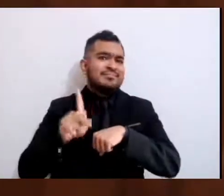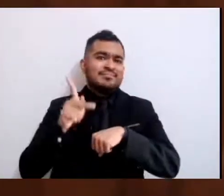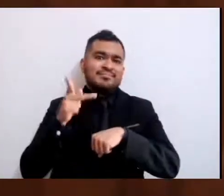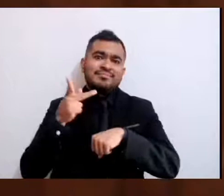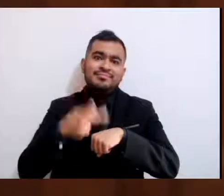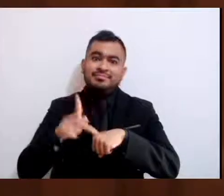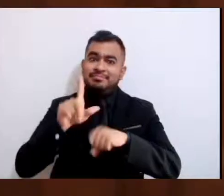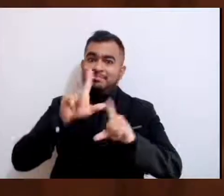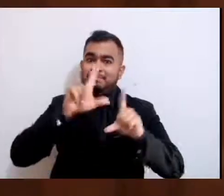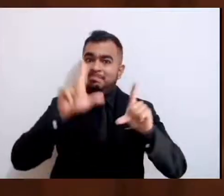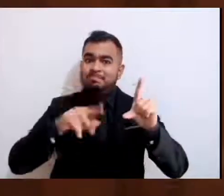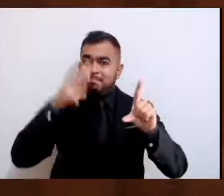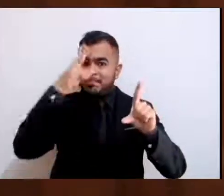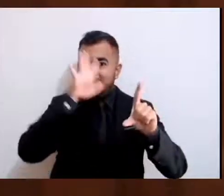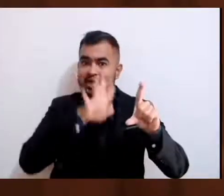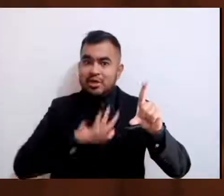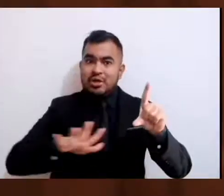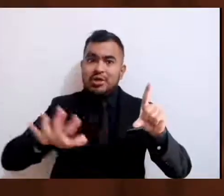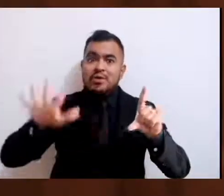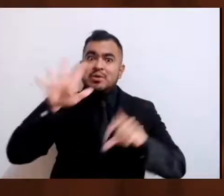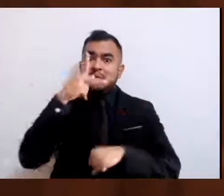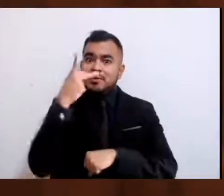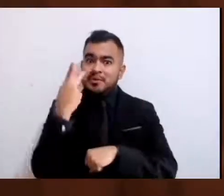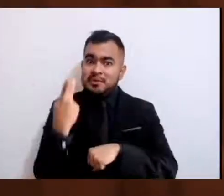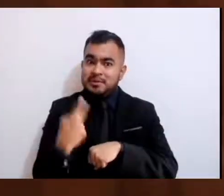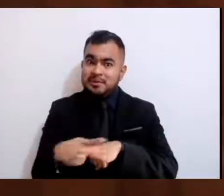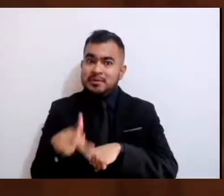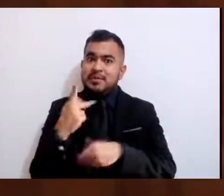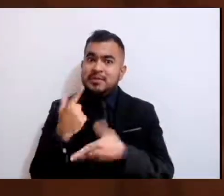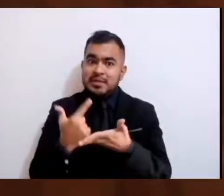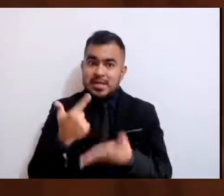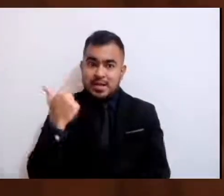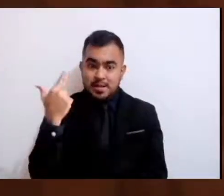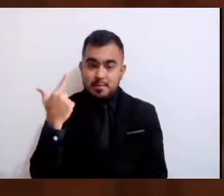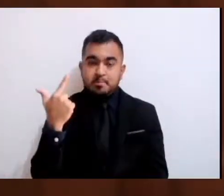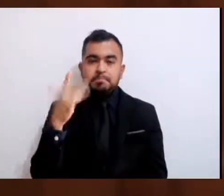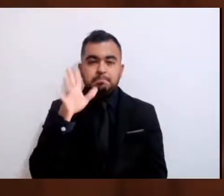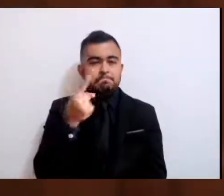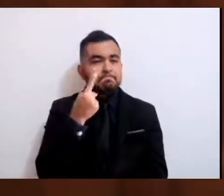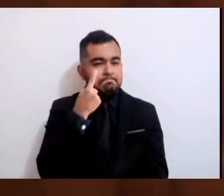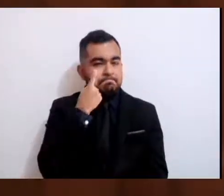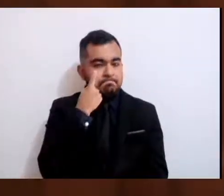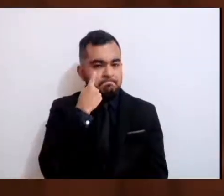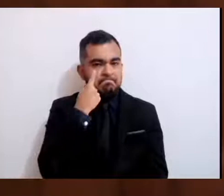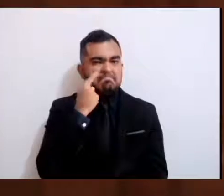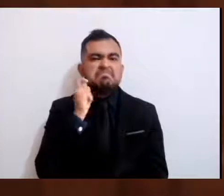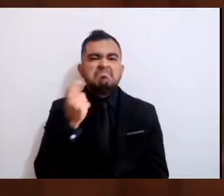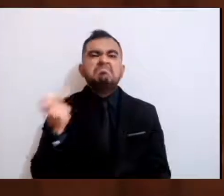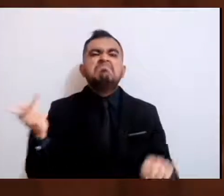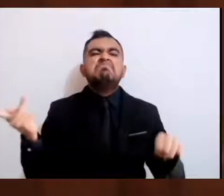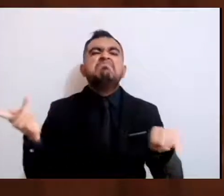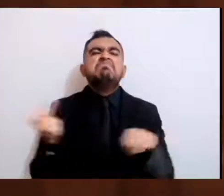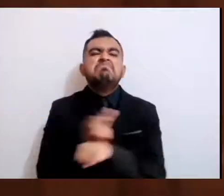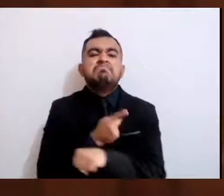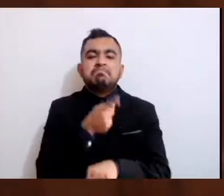Miren, lo que sucedió con periodistas,